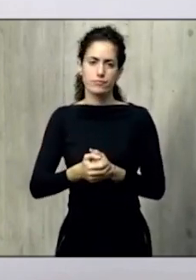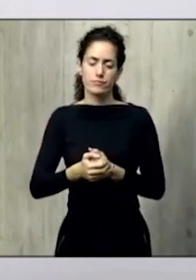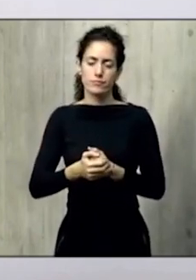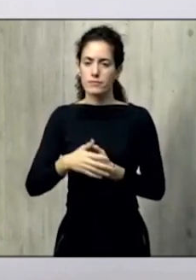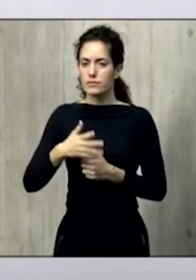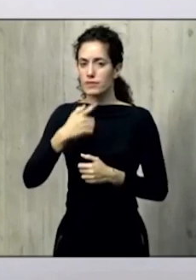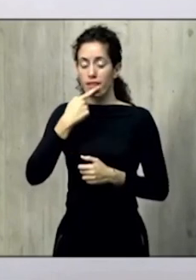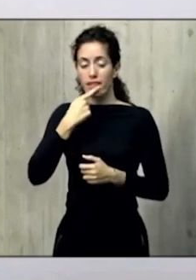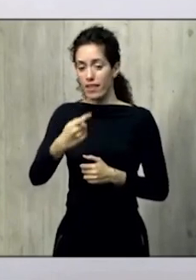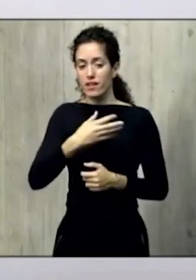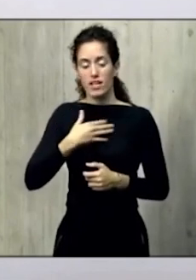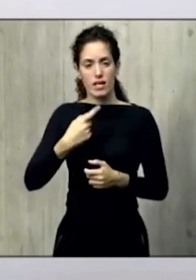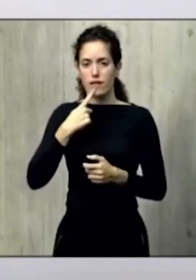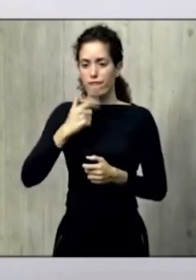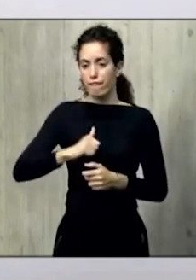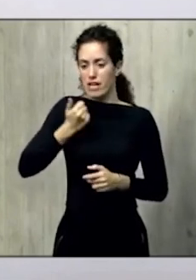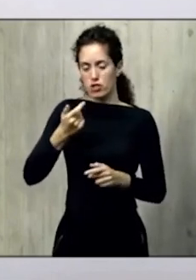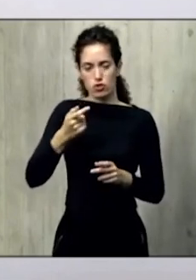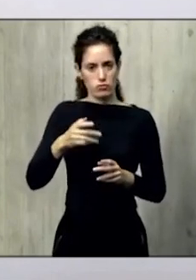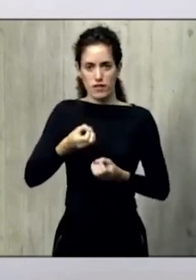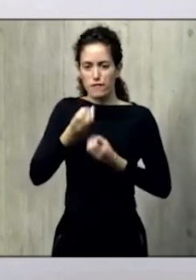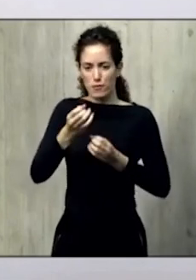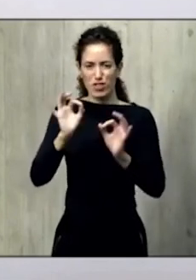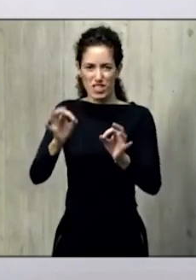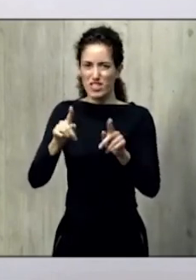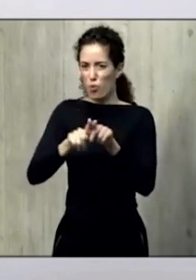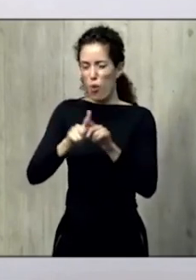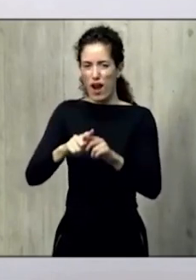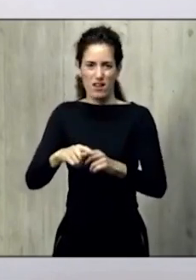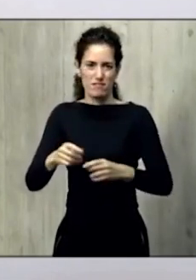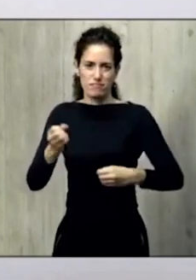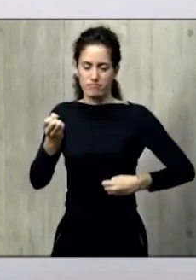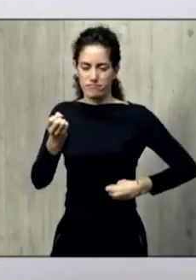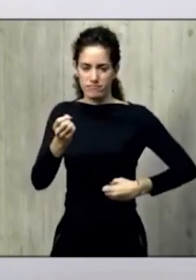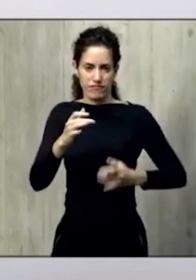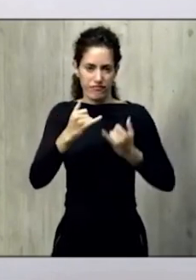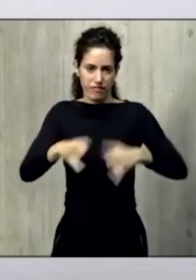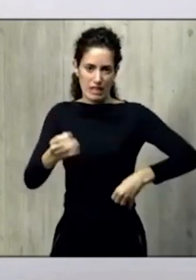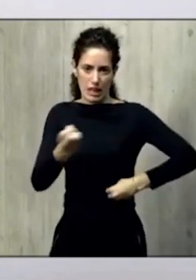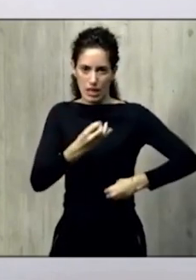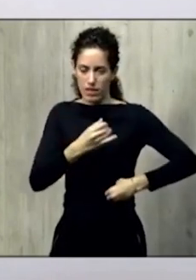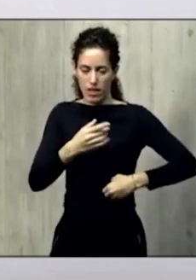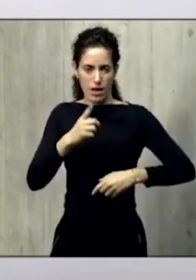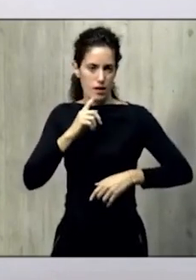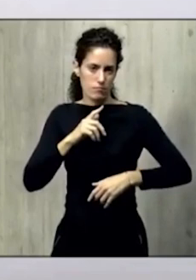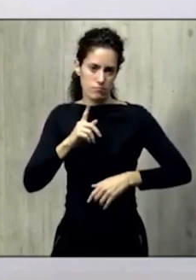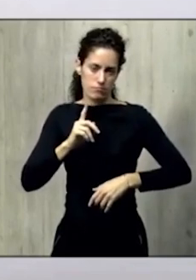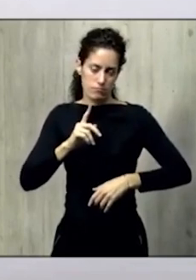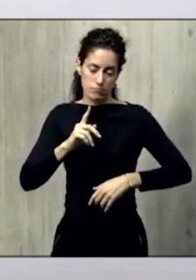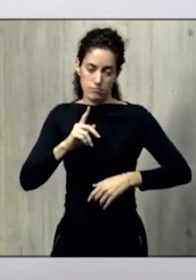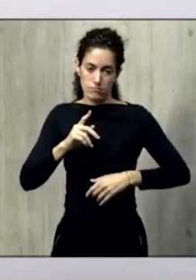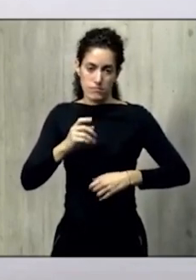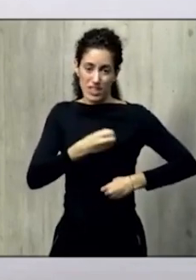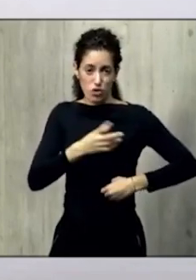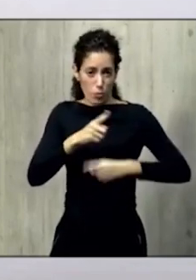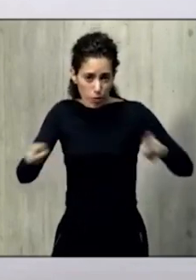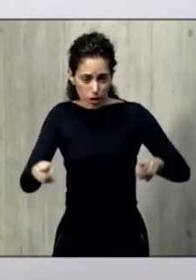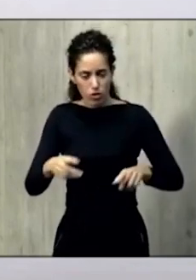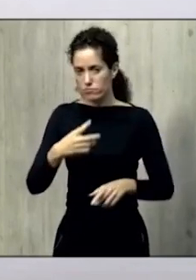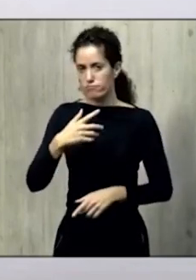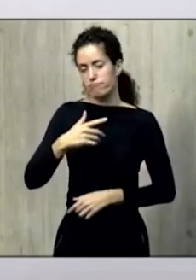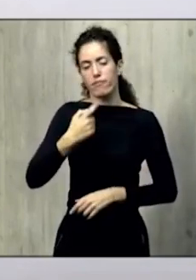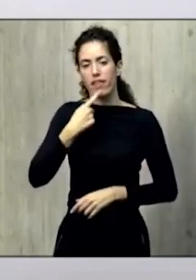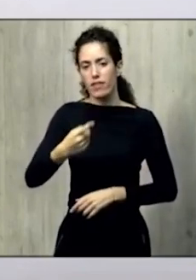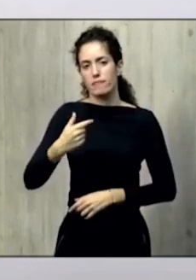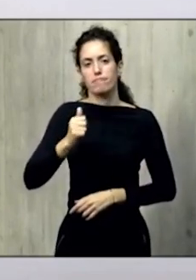desmentir categóricamente esas informaciones que decían que se estaban prohibiendo, que se iban a prohibir los actos, digamos, de Navidad. No, se está